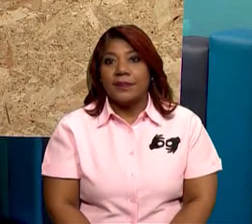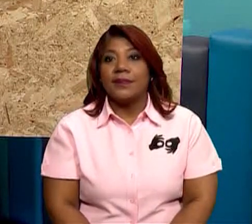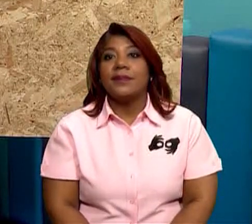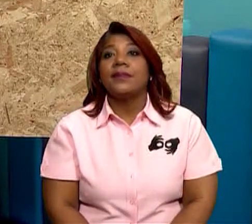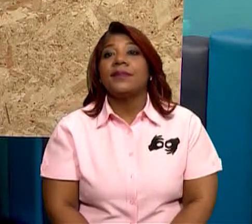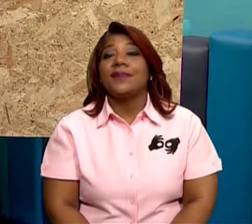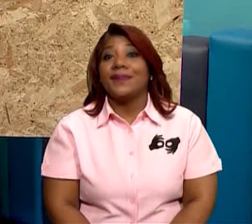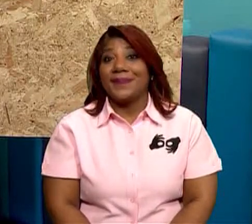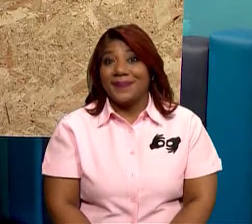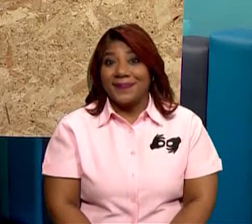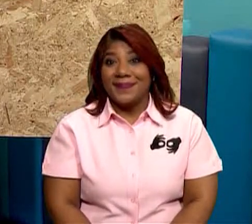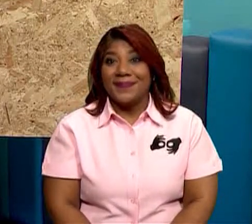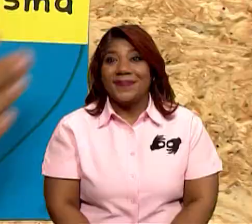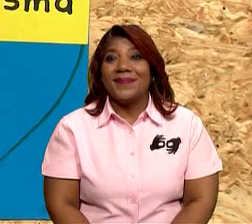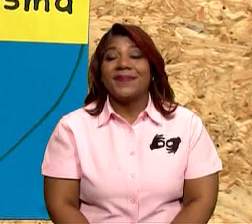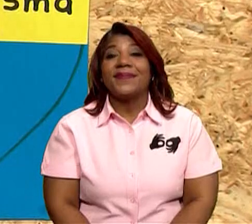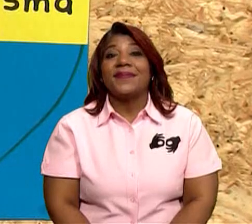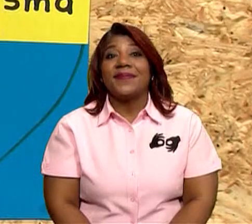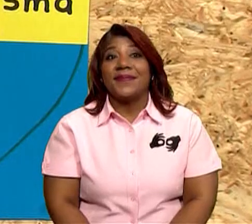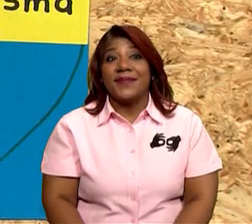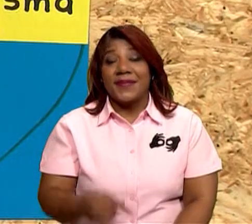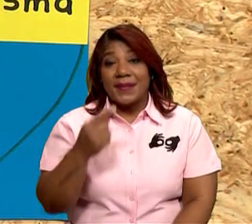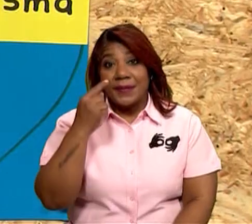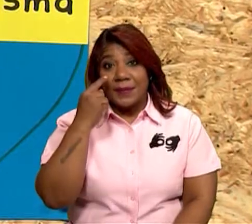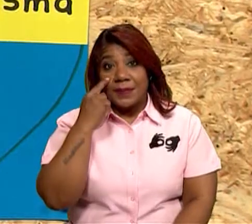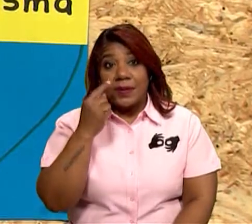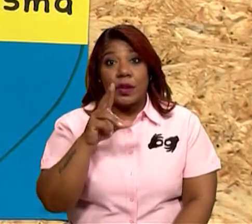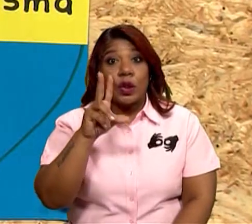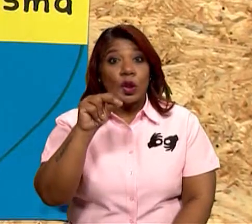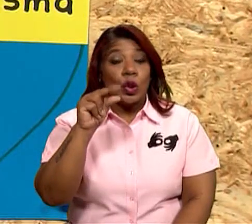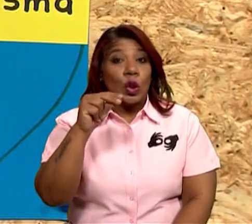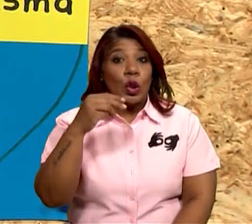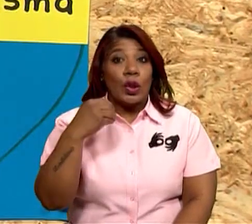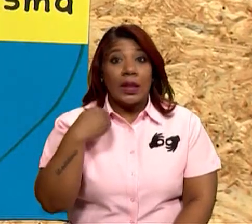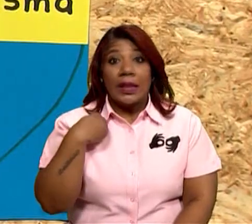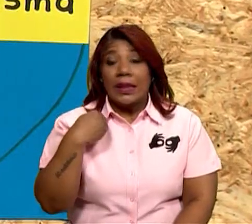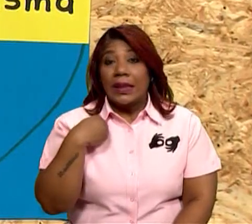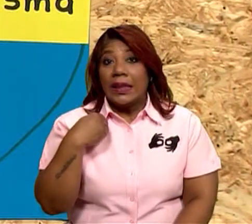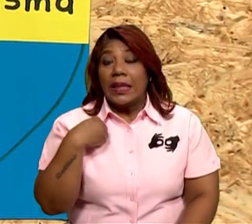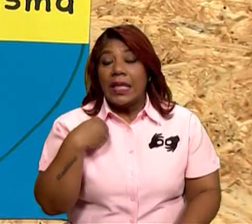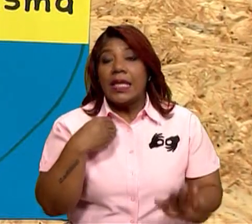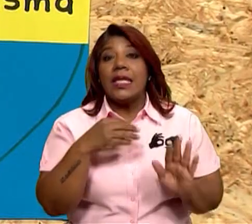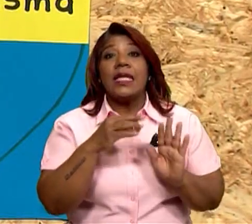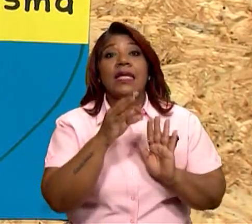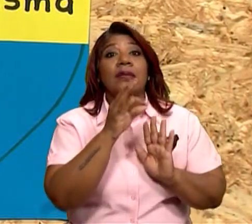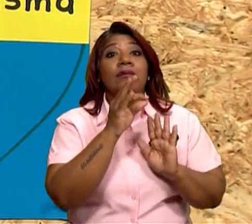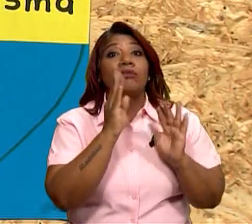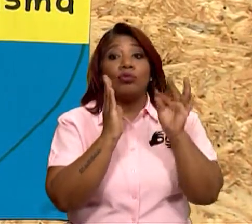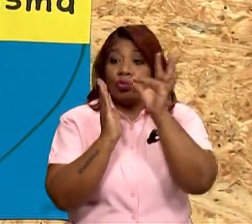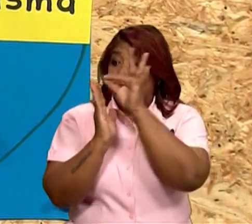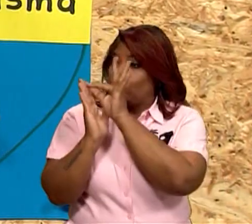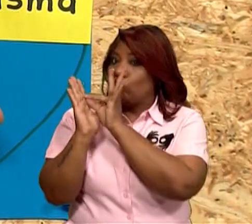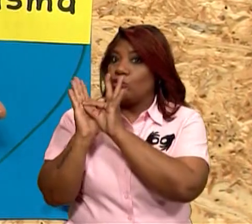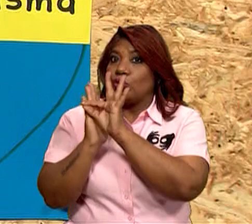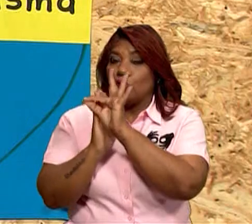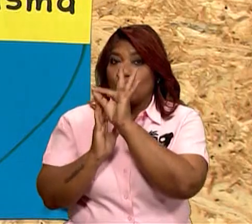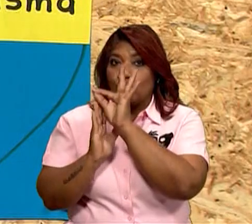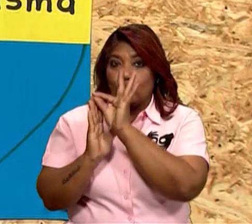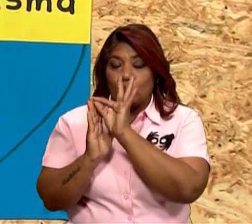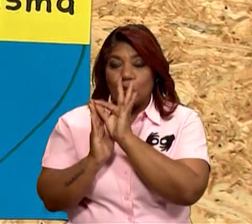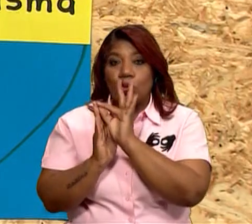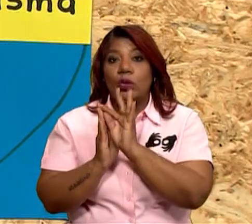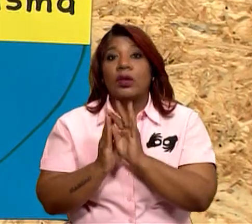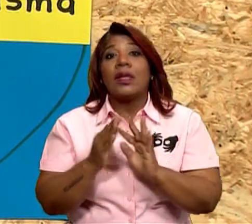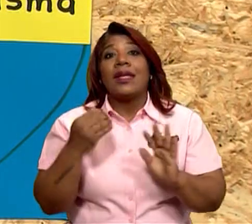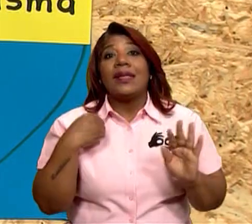si vemos aquí, vamos a ver que las procariotas no tienen núcleo, pero tienen citoplasma y